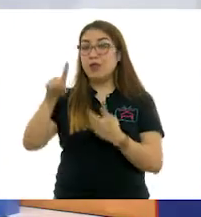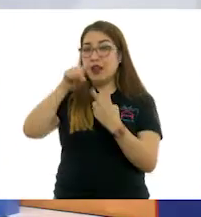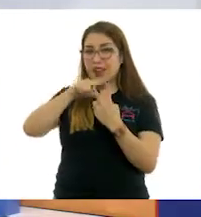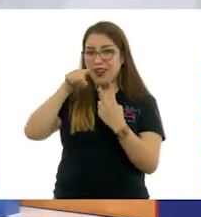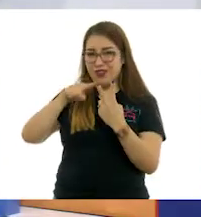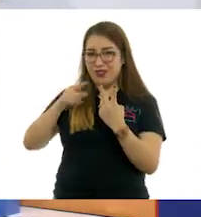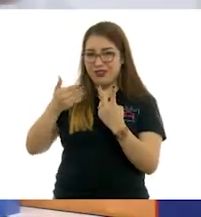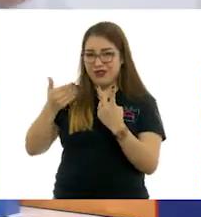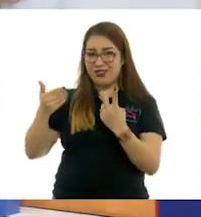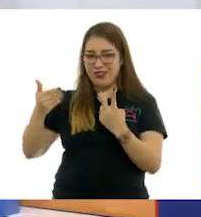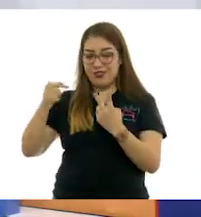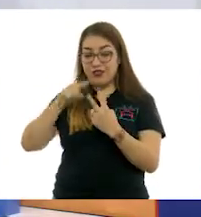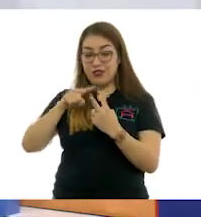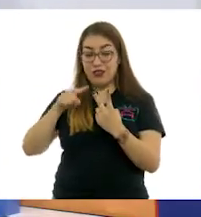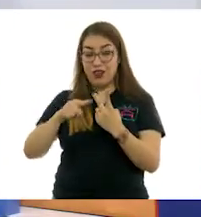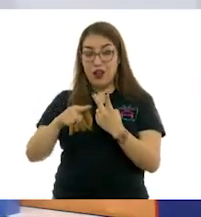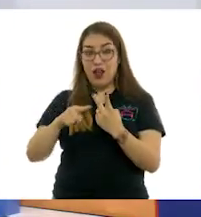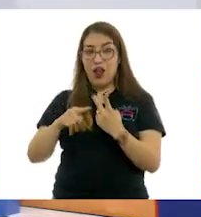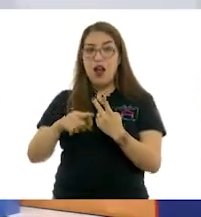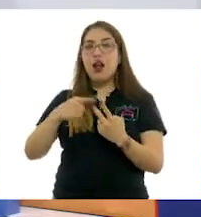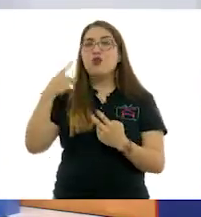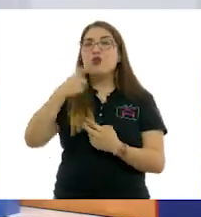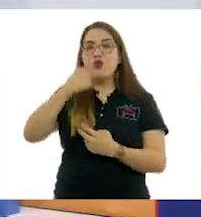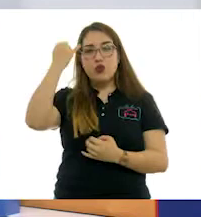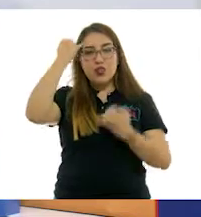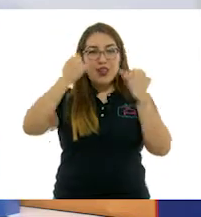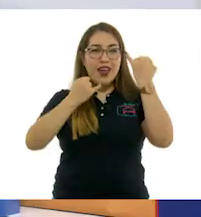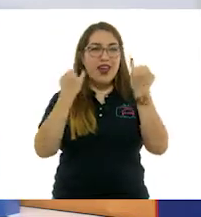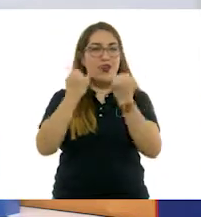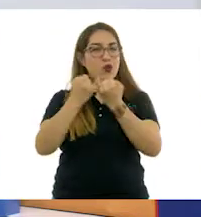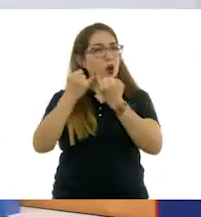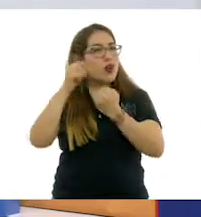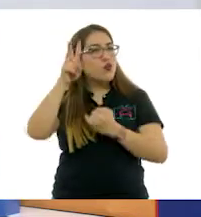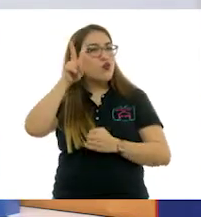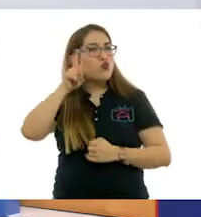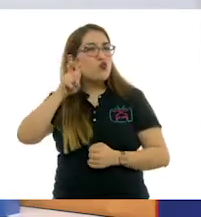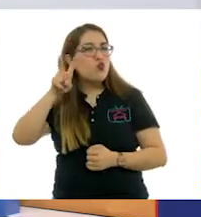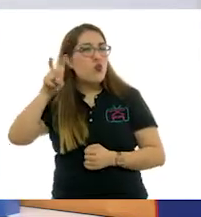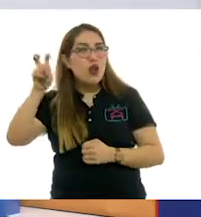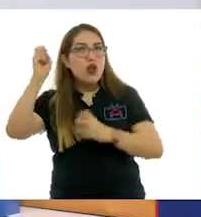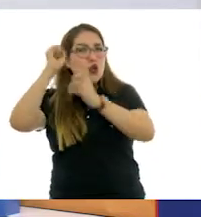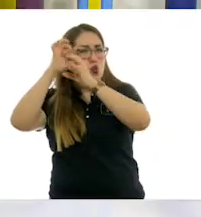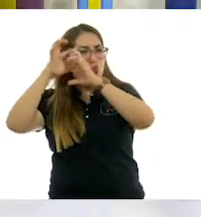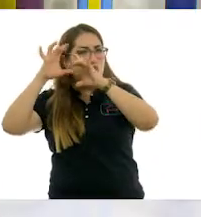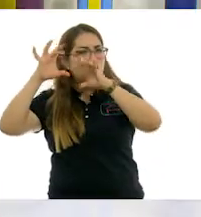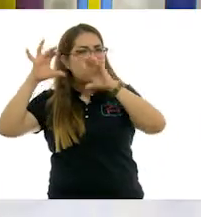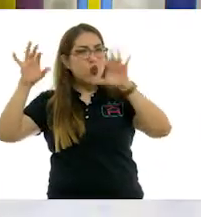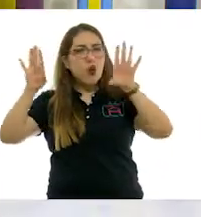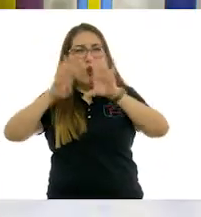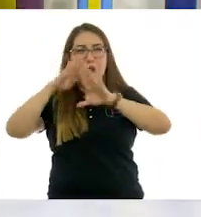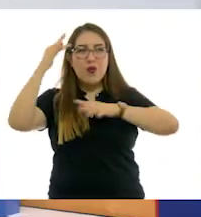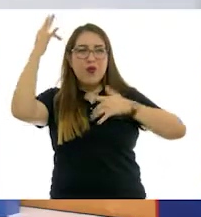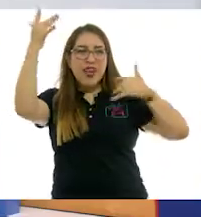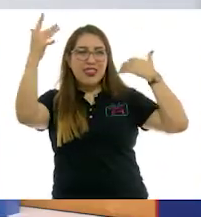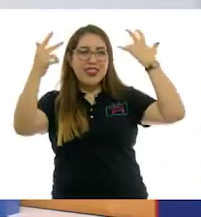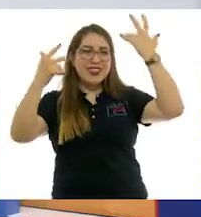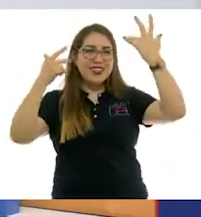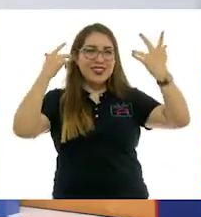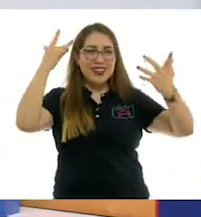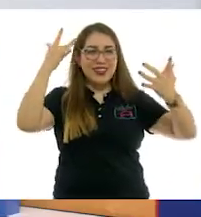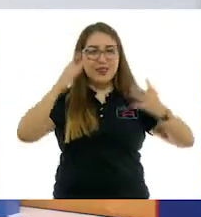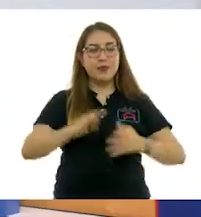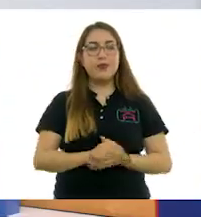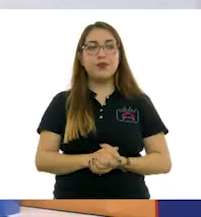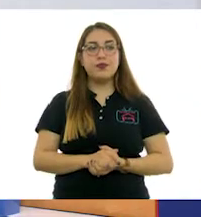el mundo de los sueños en sus pinturas. Este mundo extraordinario y de fantasía. Aquí también traigo